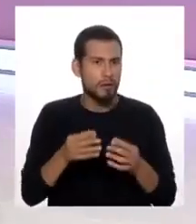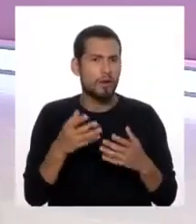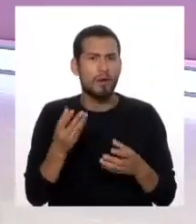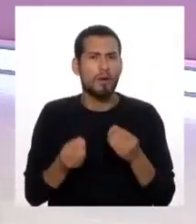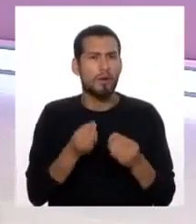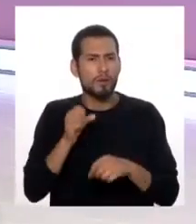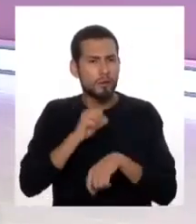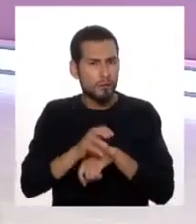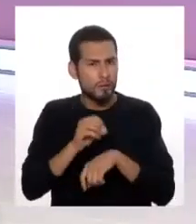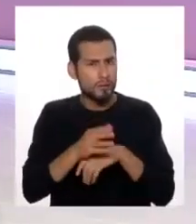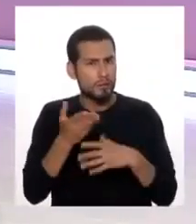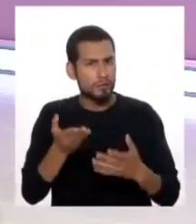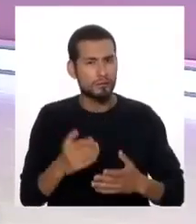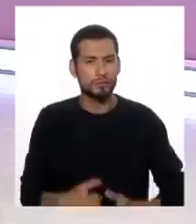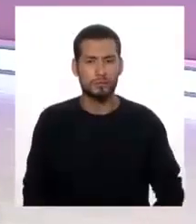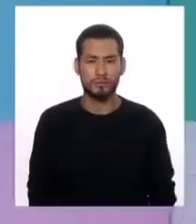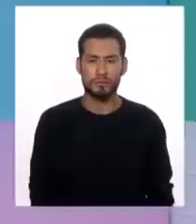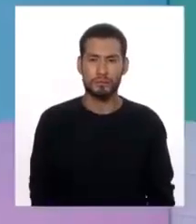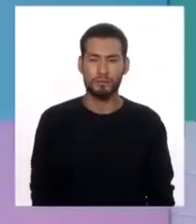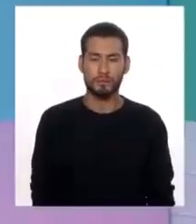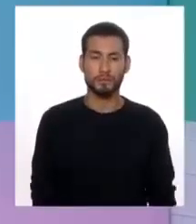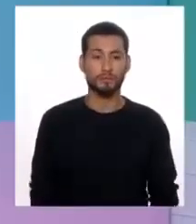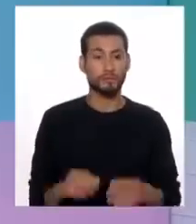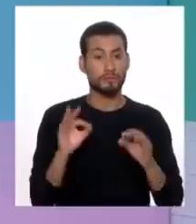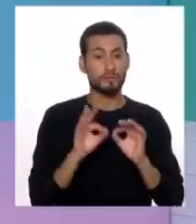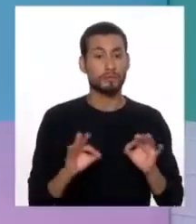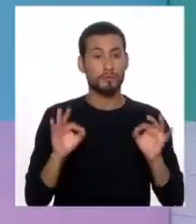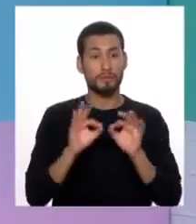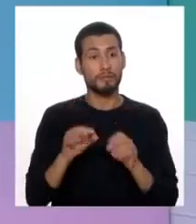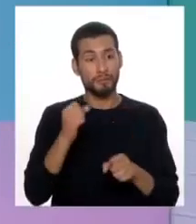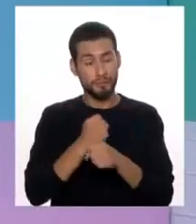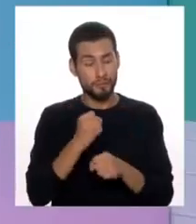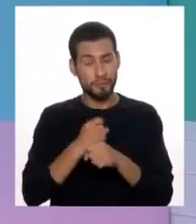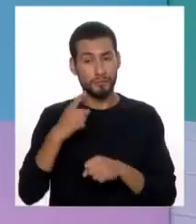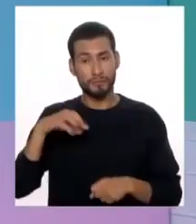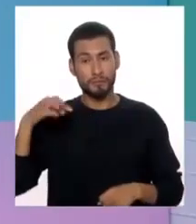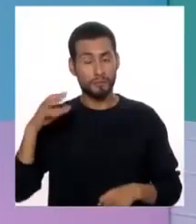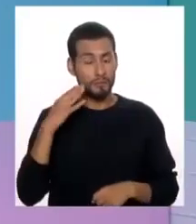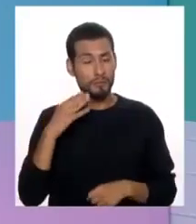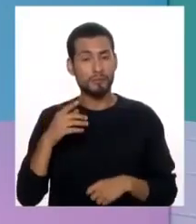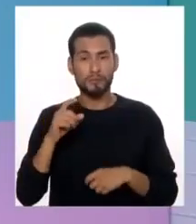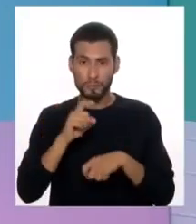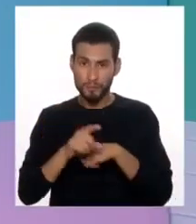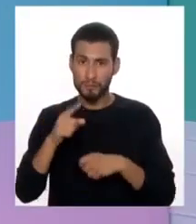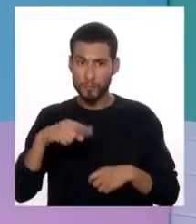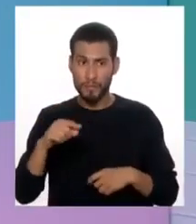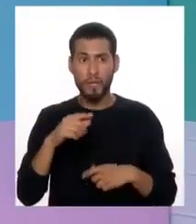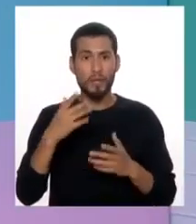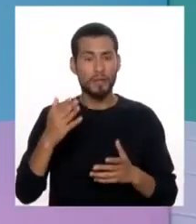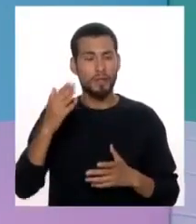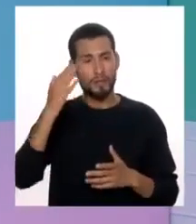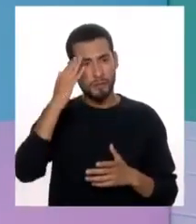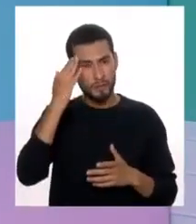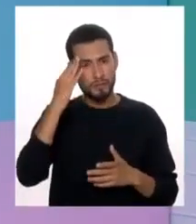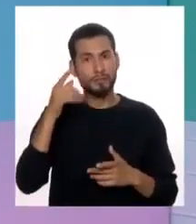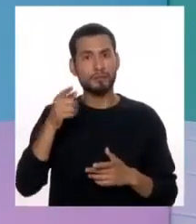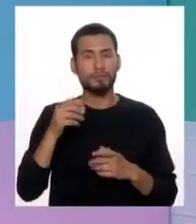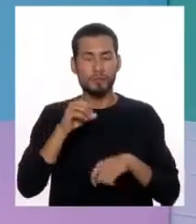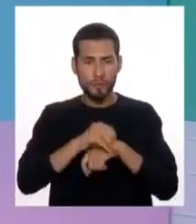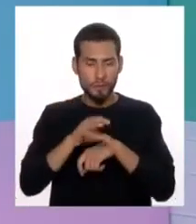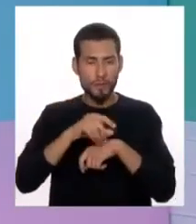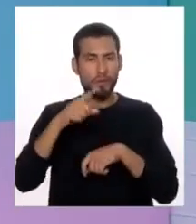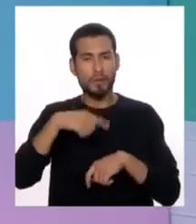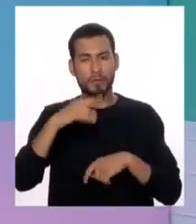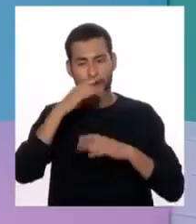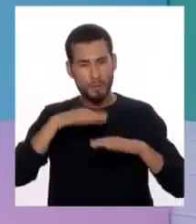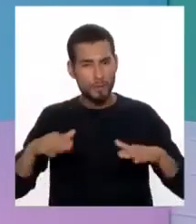podemos orientar esto? Sí, ahí es importante trabajar con los padres para que ellos se anticipen y orienten a sus hijos